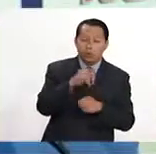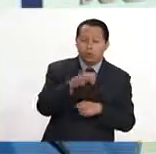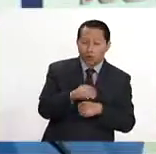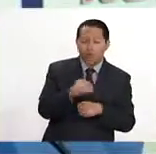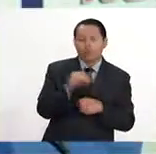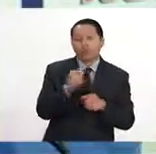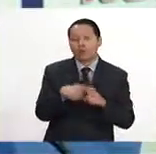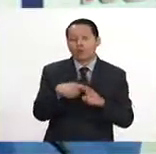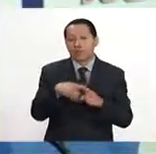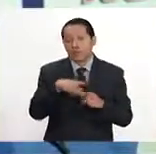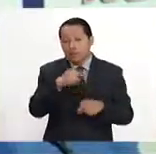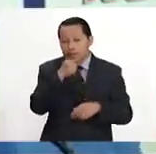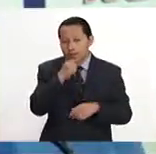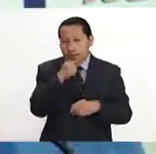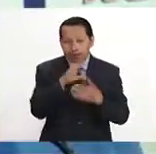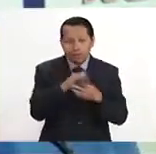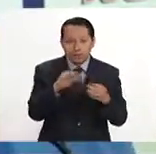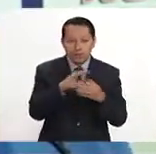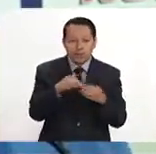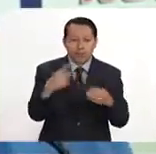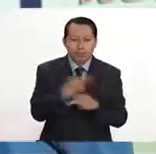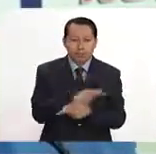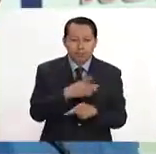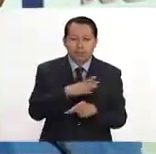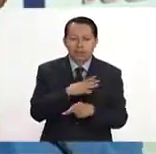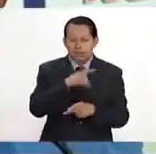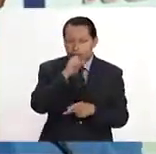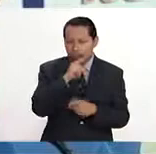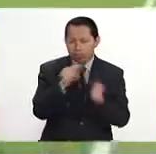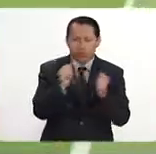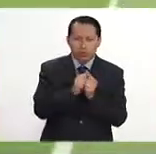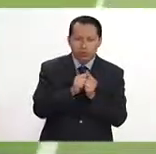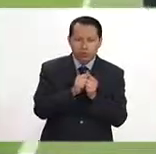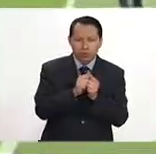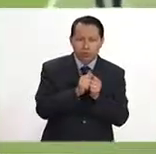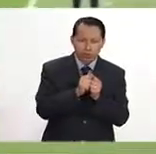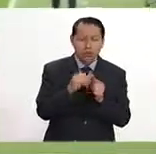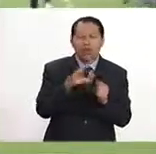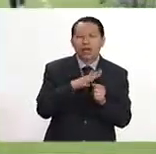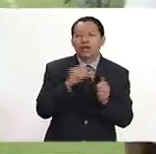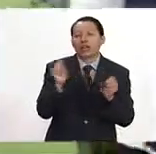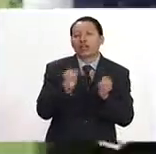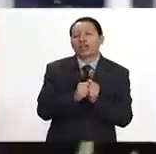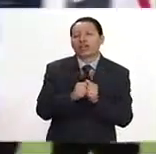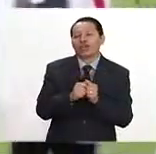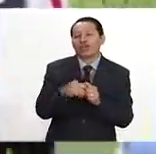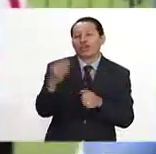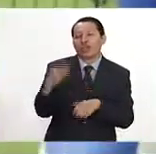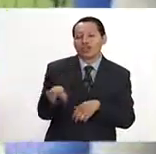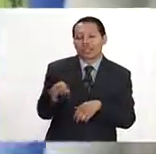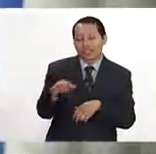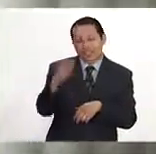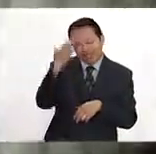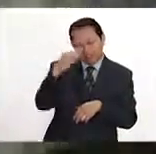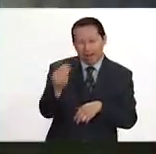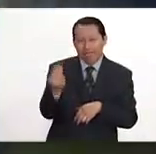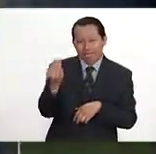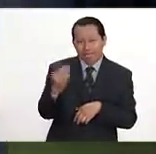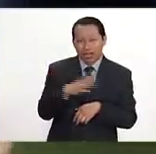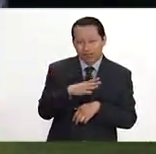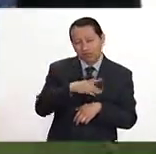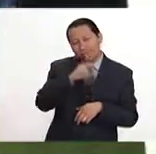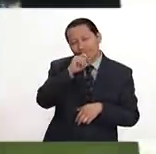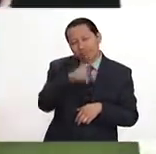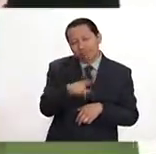salió a dar conferencia de prensa, a explicar los hechos de lo que sucedió con su Paco Gémez señal. Ya saben, el dedo medio a lo más alto,